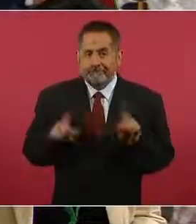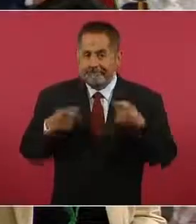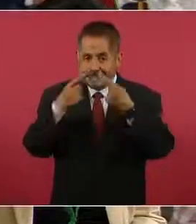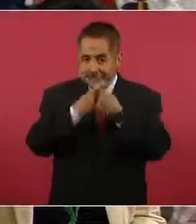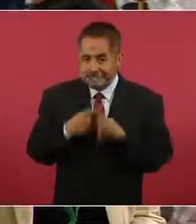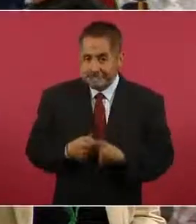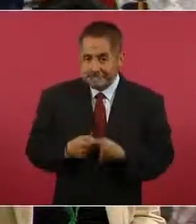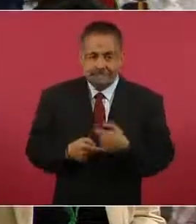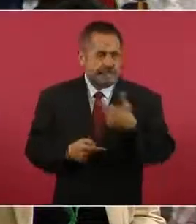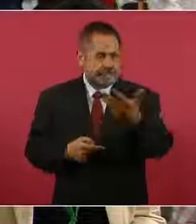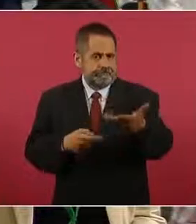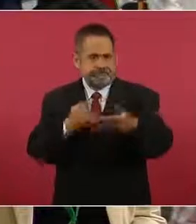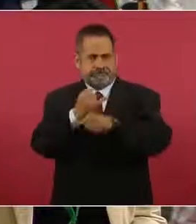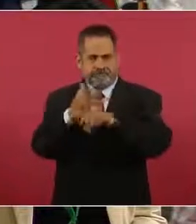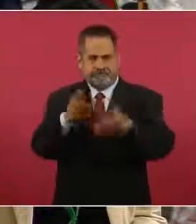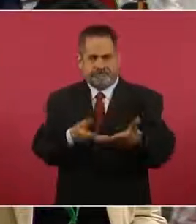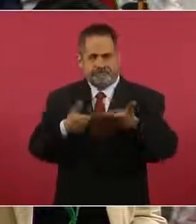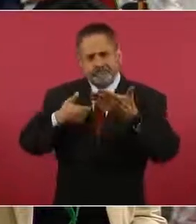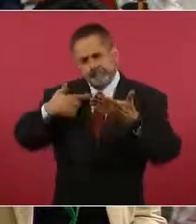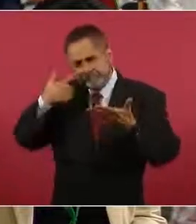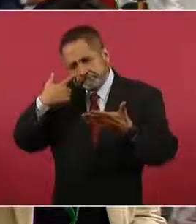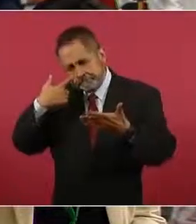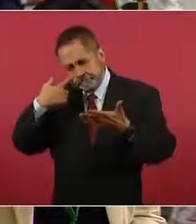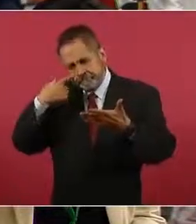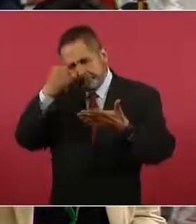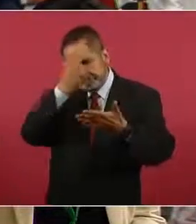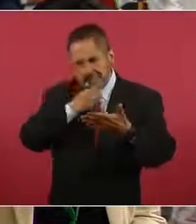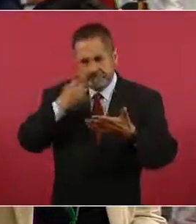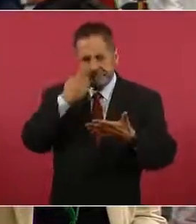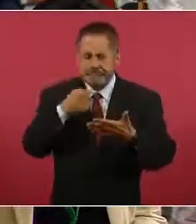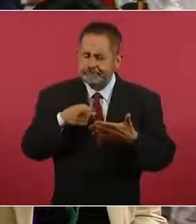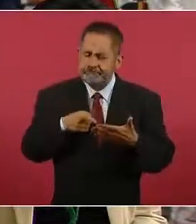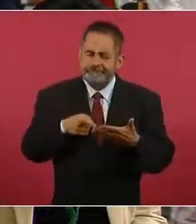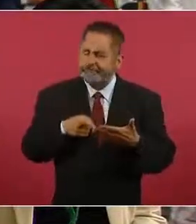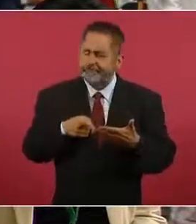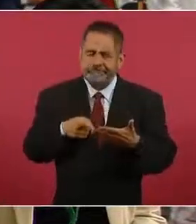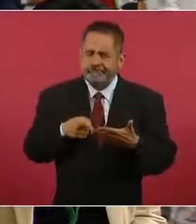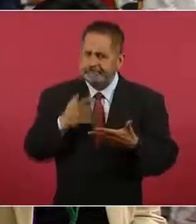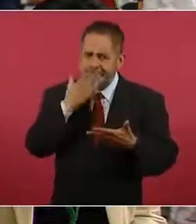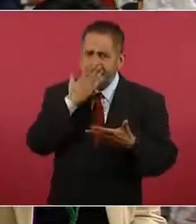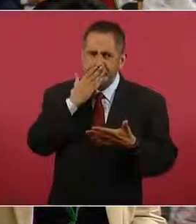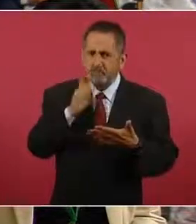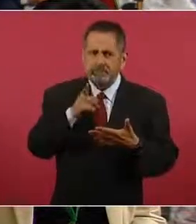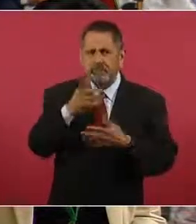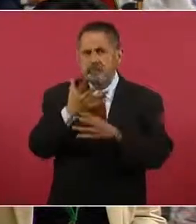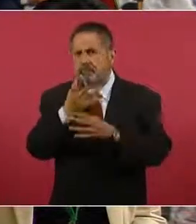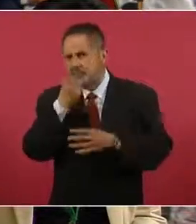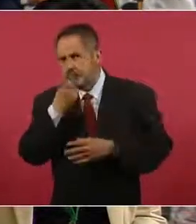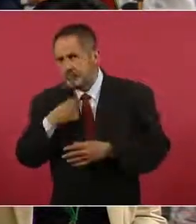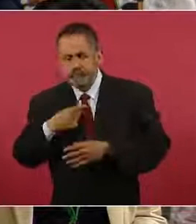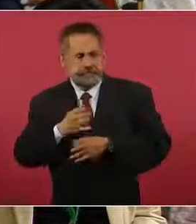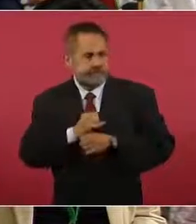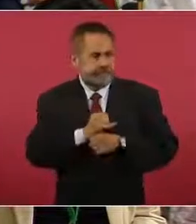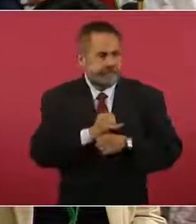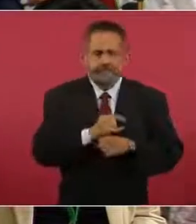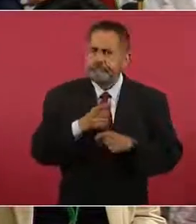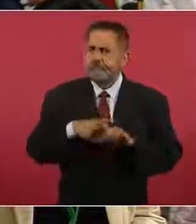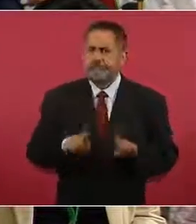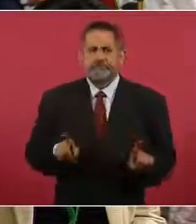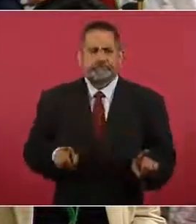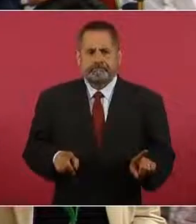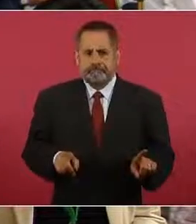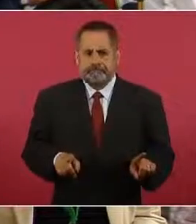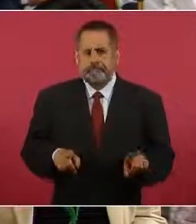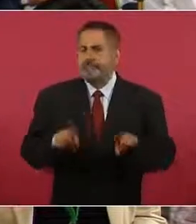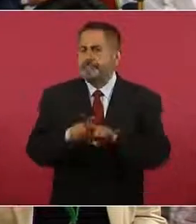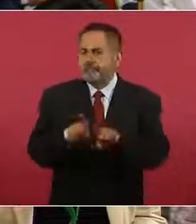informe que le presentó usted para la justificación, que digo no lo veo muy de acuerdo a lo que yo investigué, porque también está